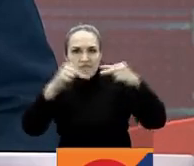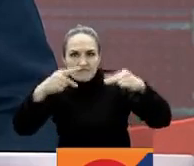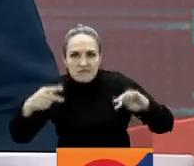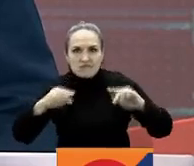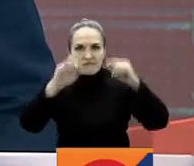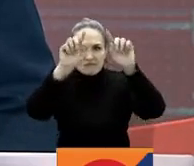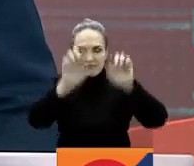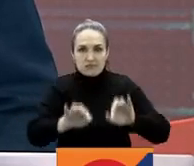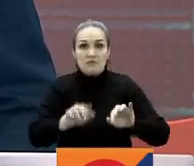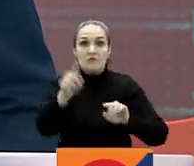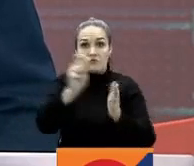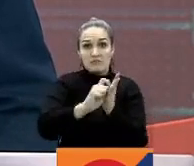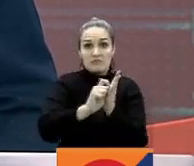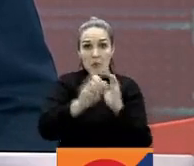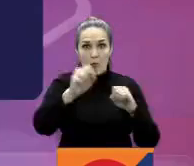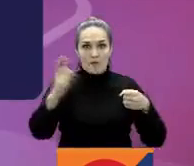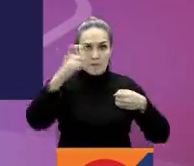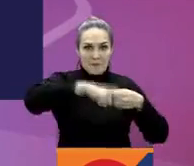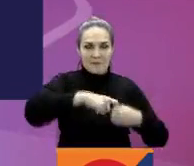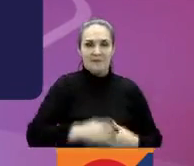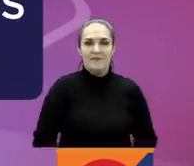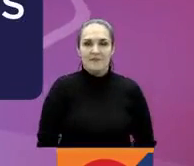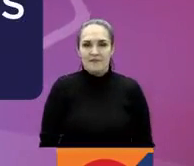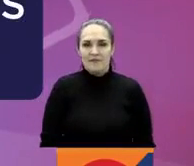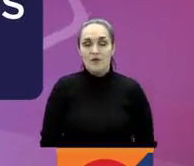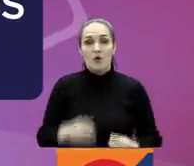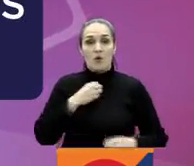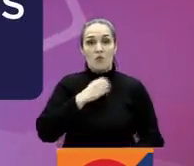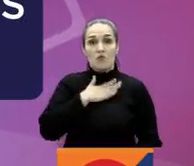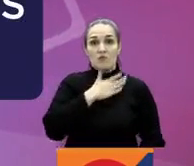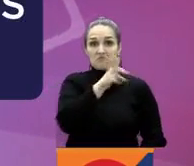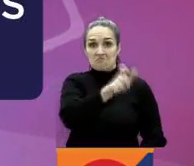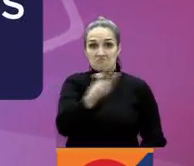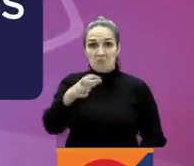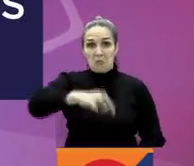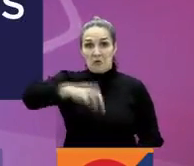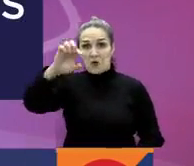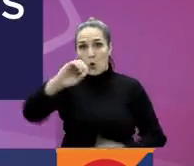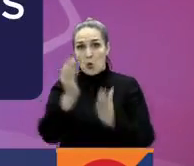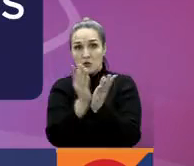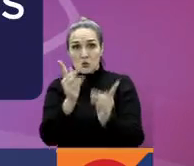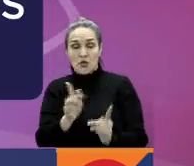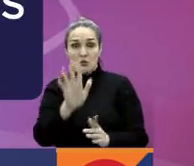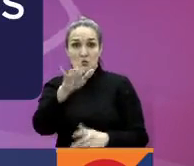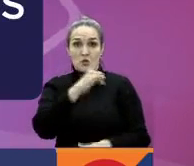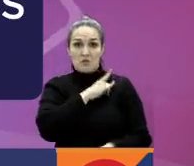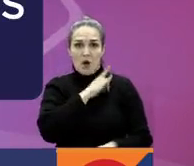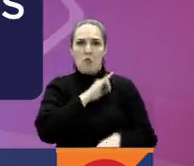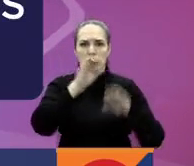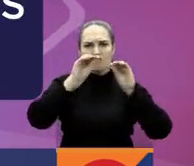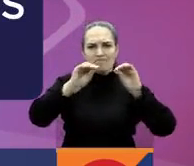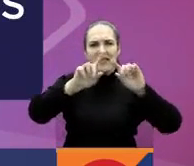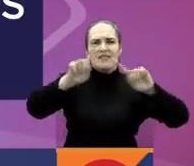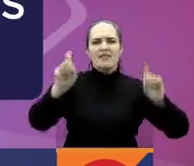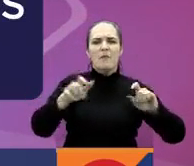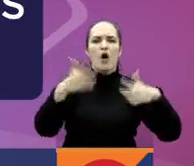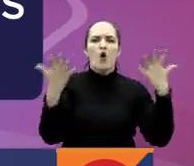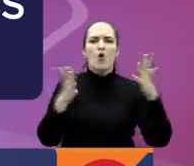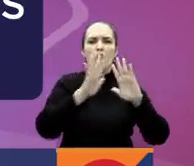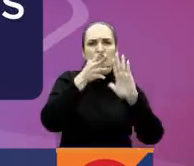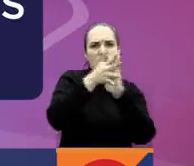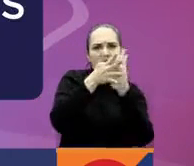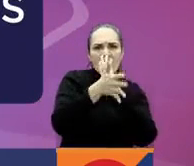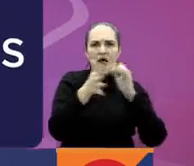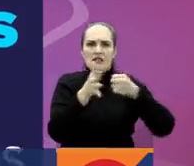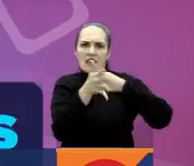trata y además cómo pueden inscribirse. En oportunidades para que profesionales y estudiantes universitarios se formen en ciencia de datos e inteligencia